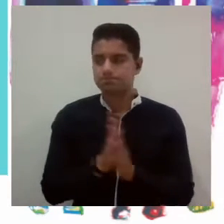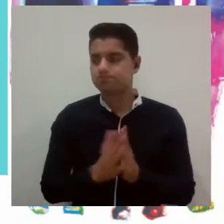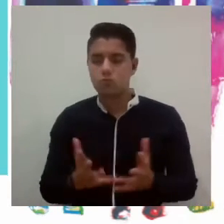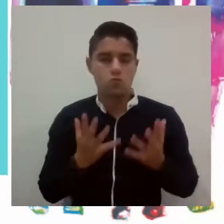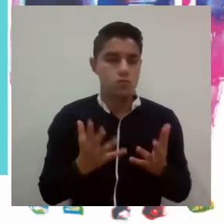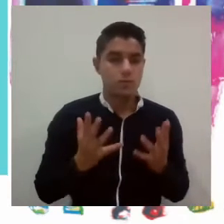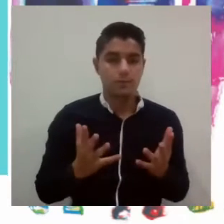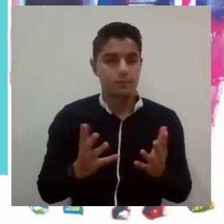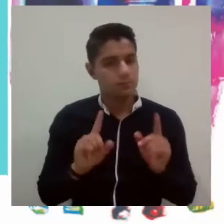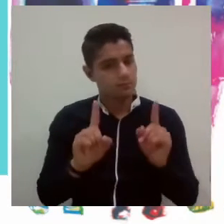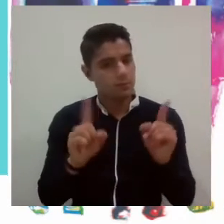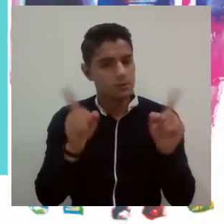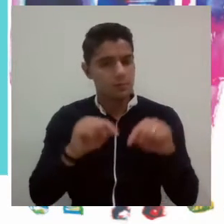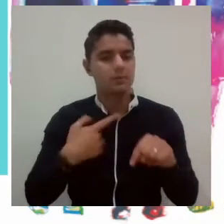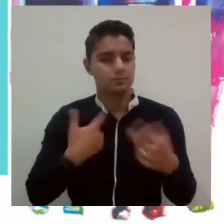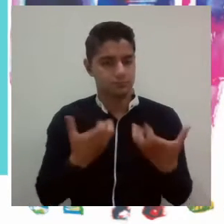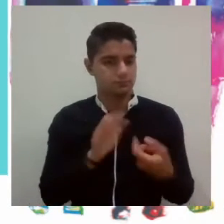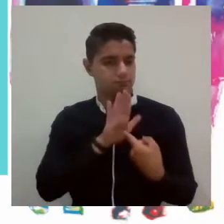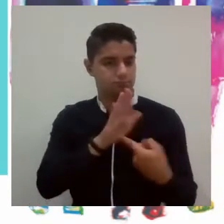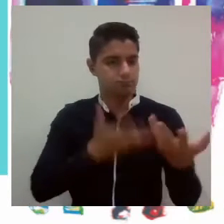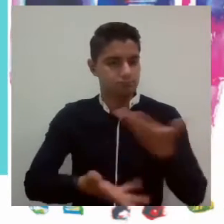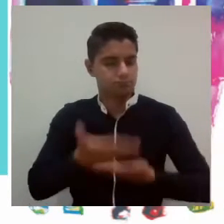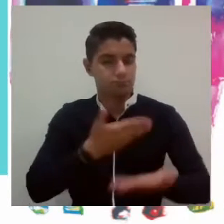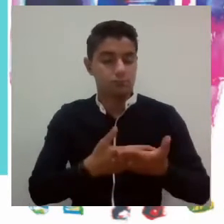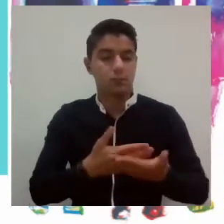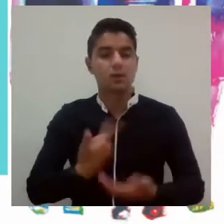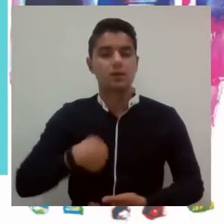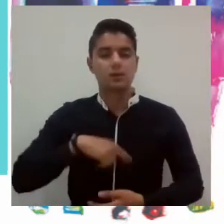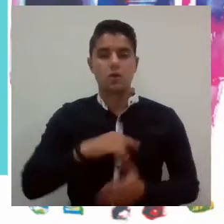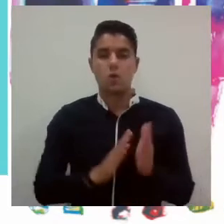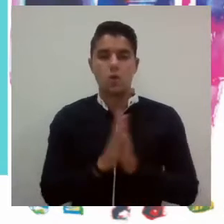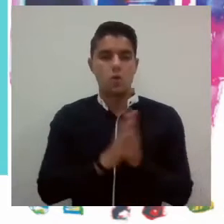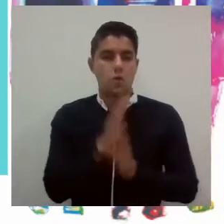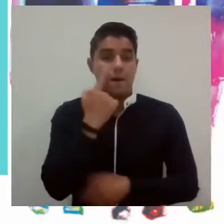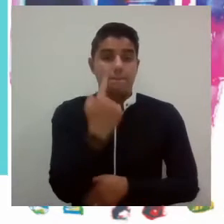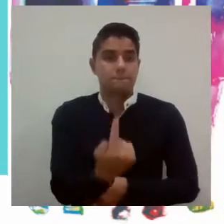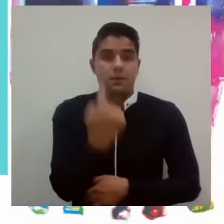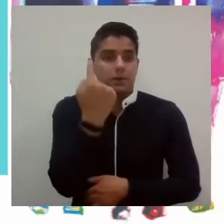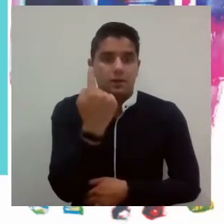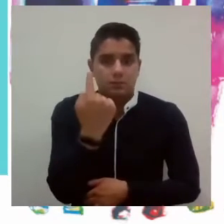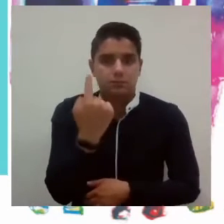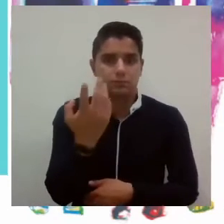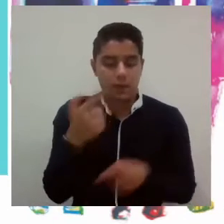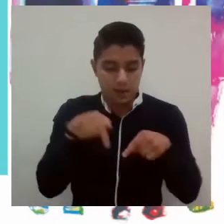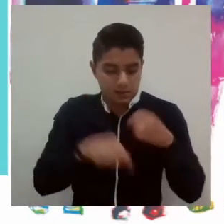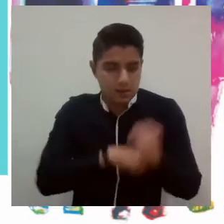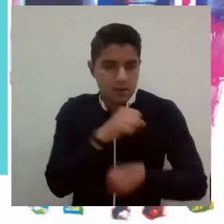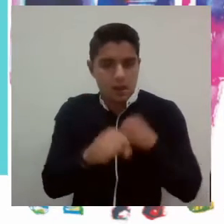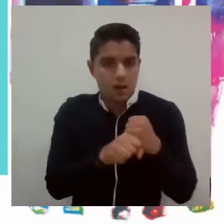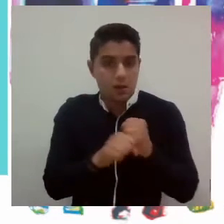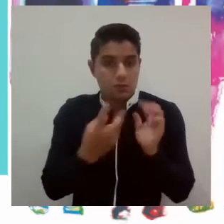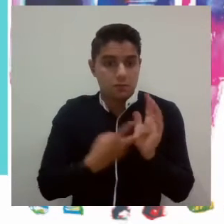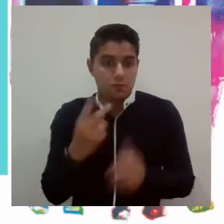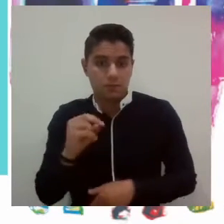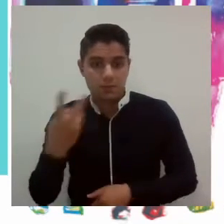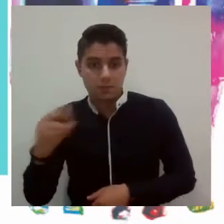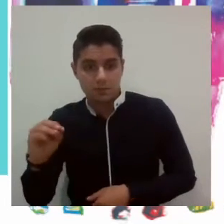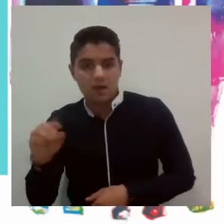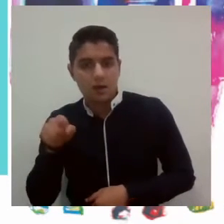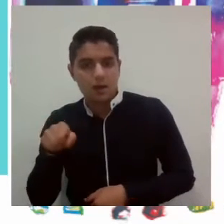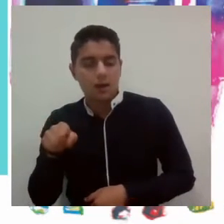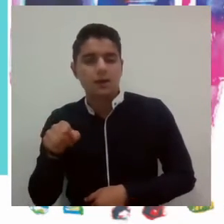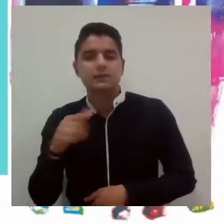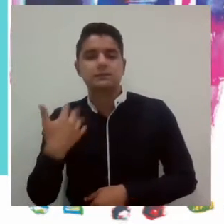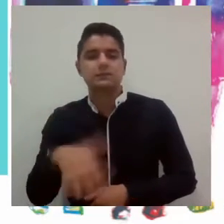nosotros quisimos acompañar. Pero también queremos compartir con ustedes que, de manera inédita, este